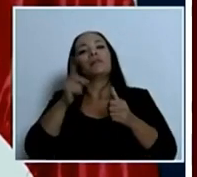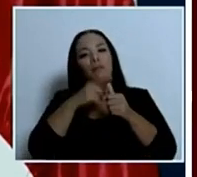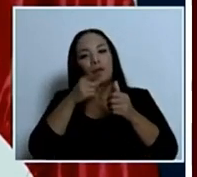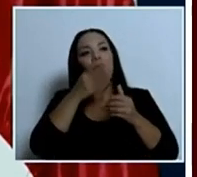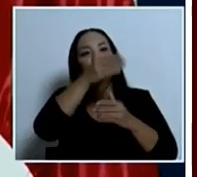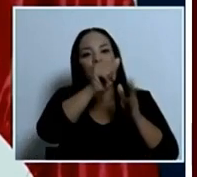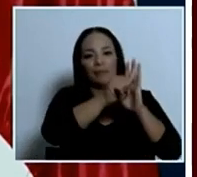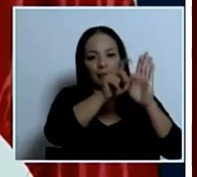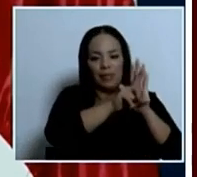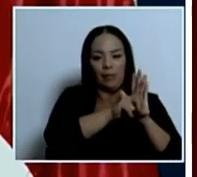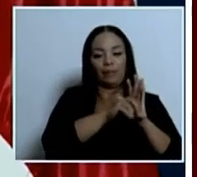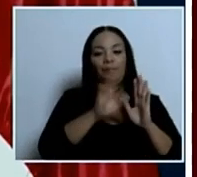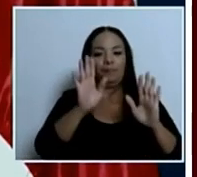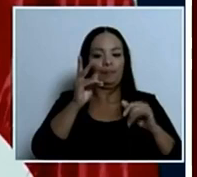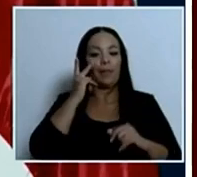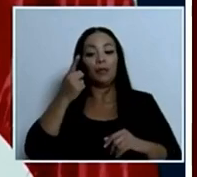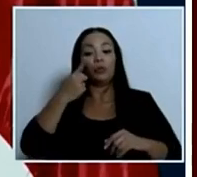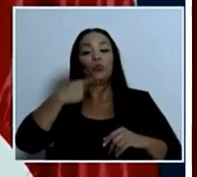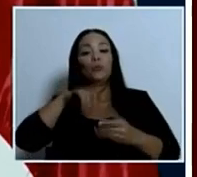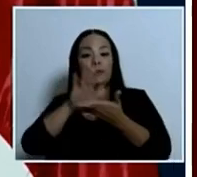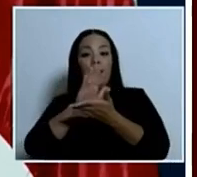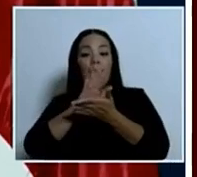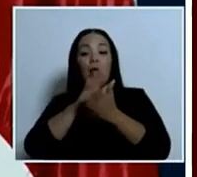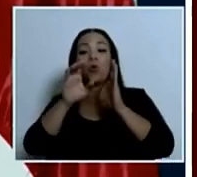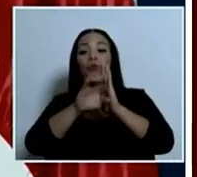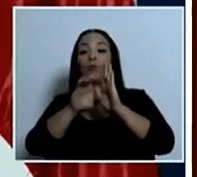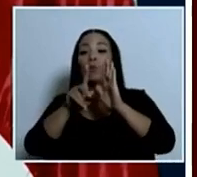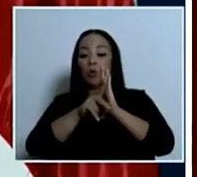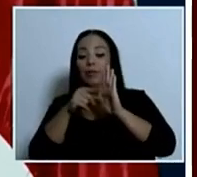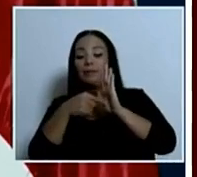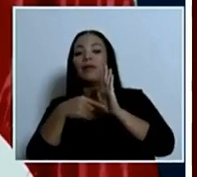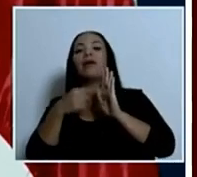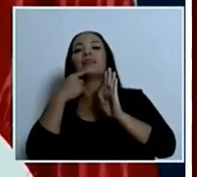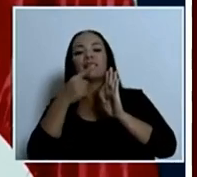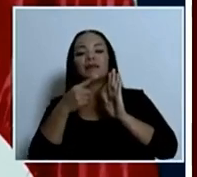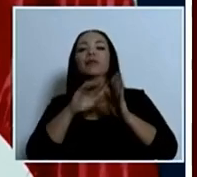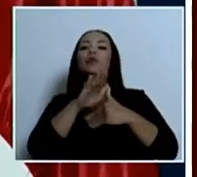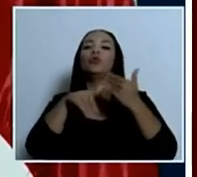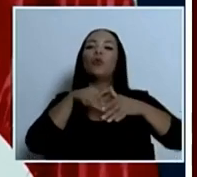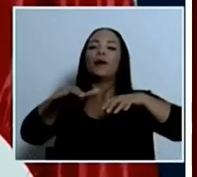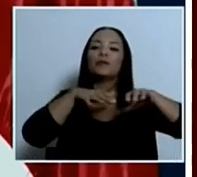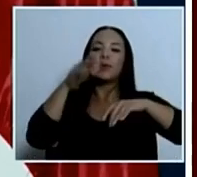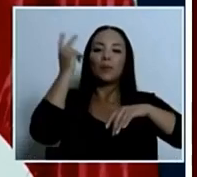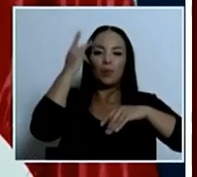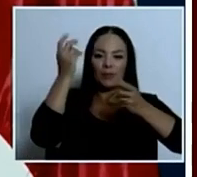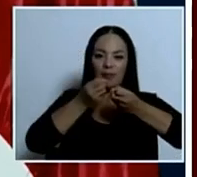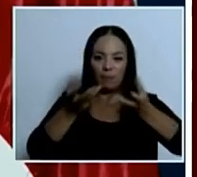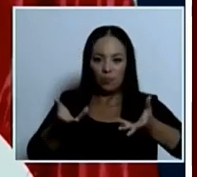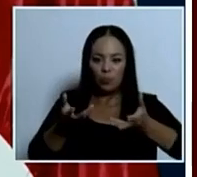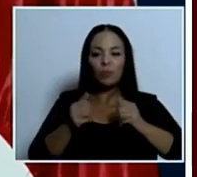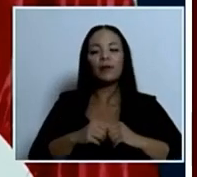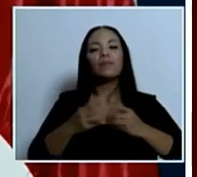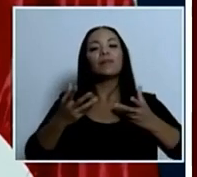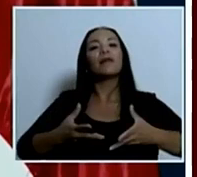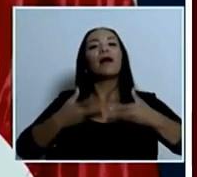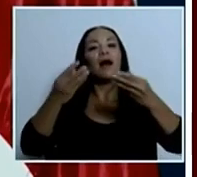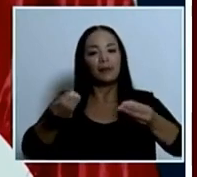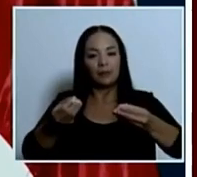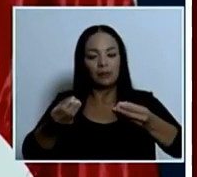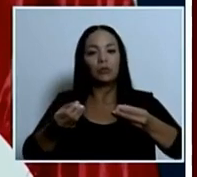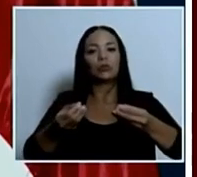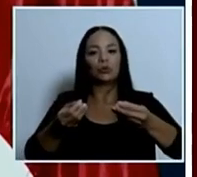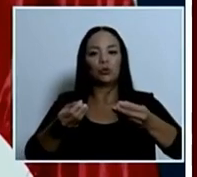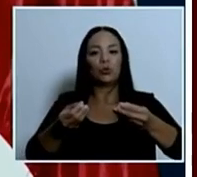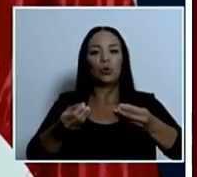constitución dice que toda acción de política pública que implique un gasto tributario